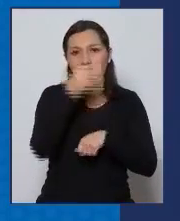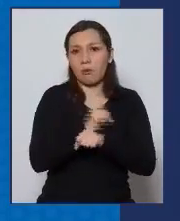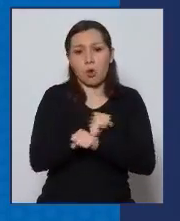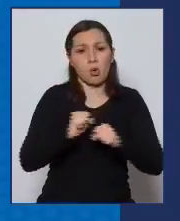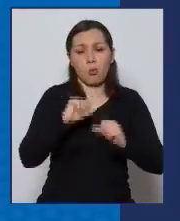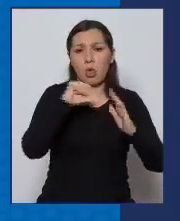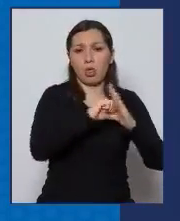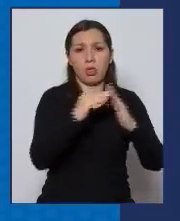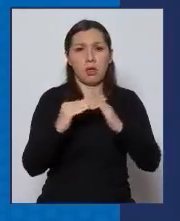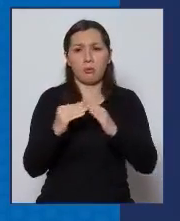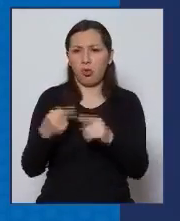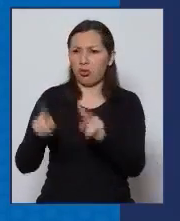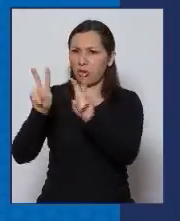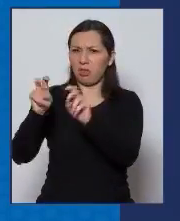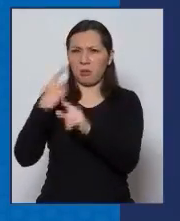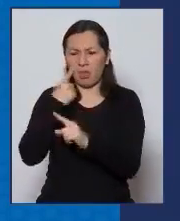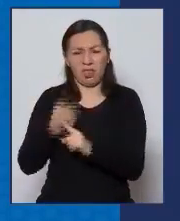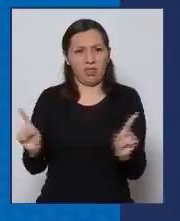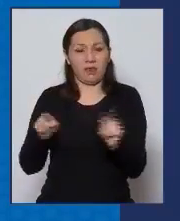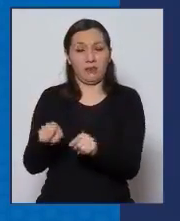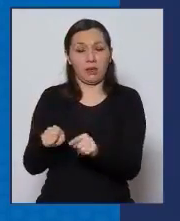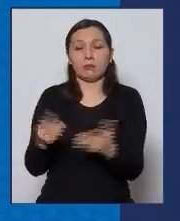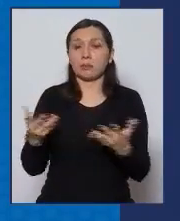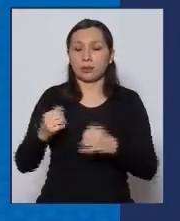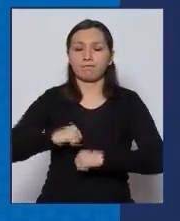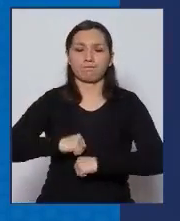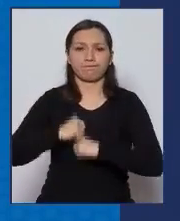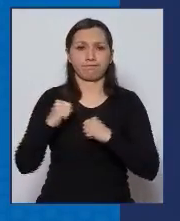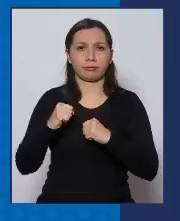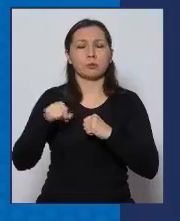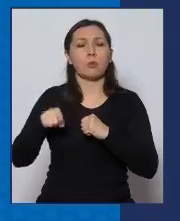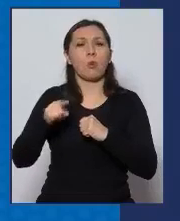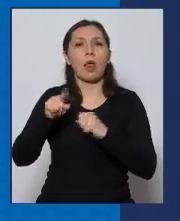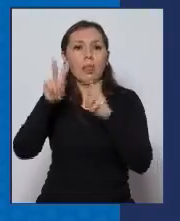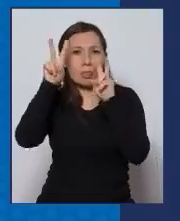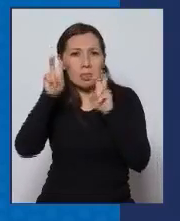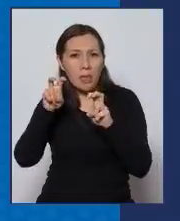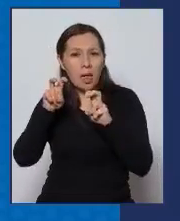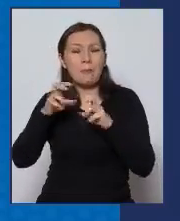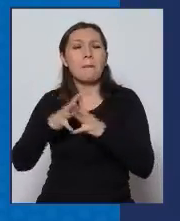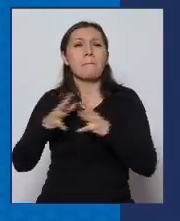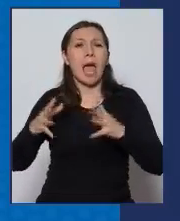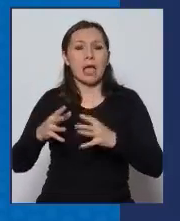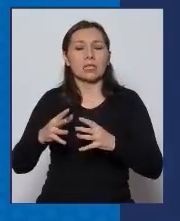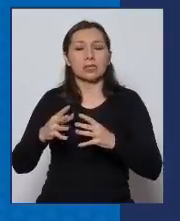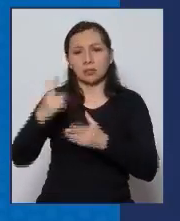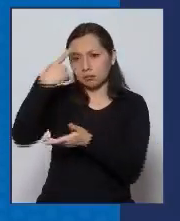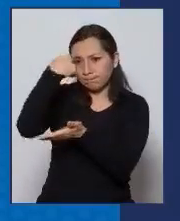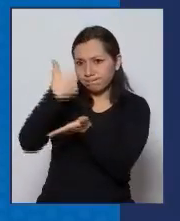una cuarentena y para lo cual precisamente hemos fortalecido la estrategia de